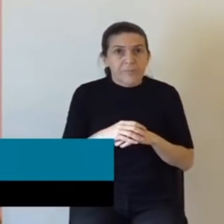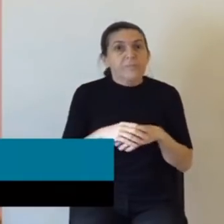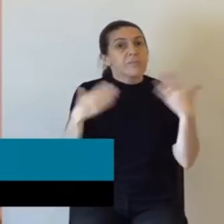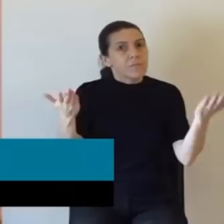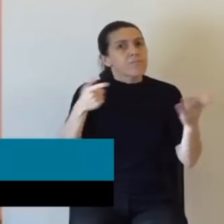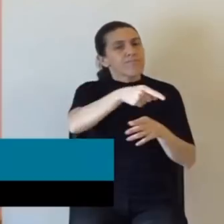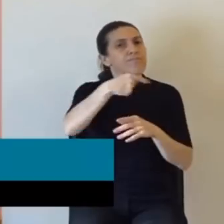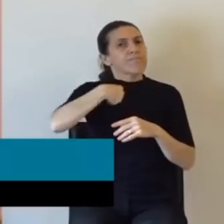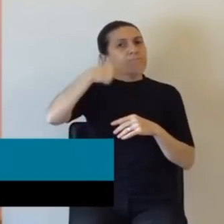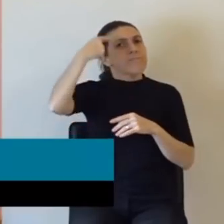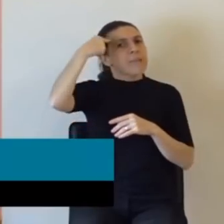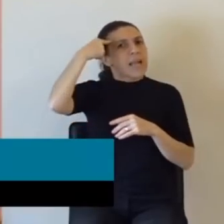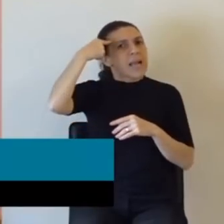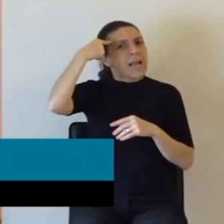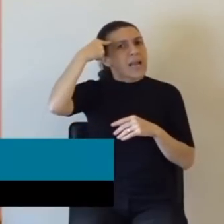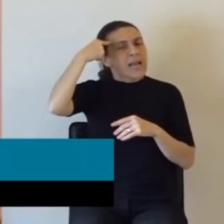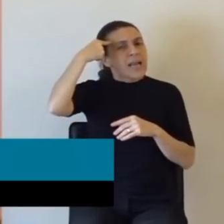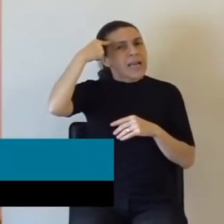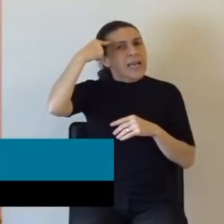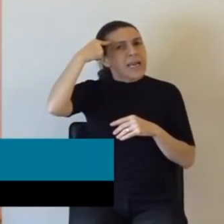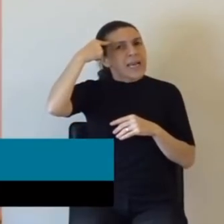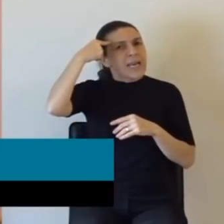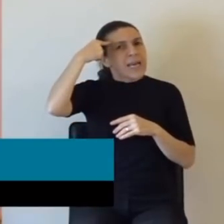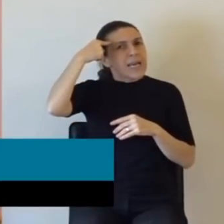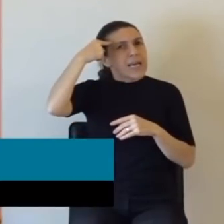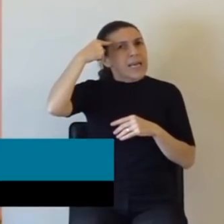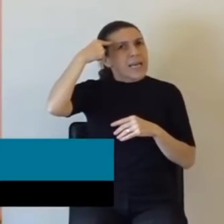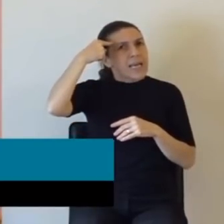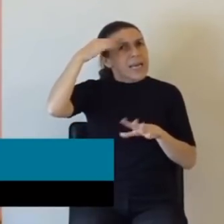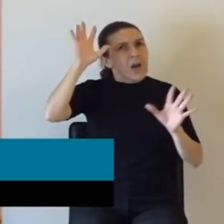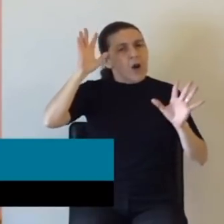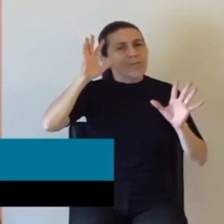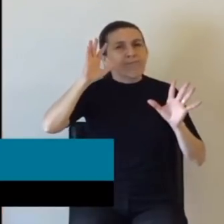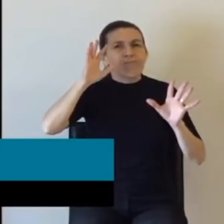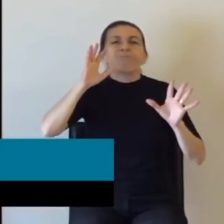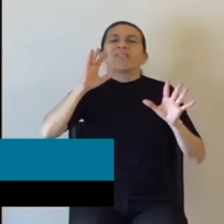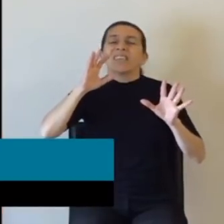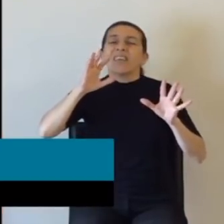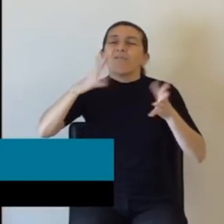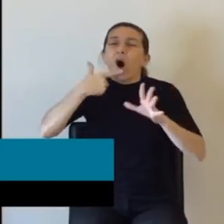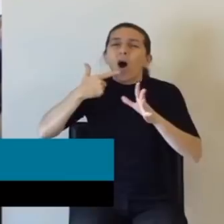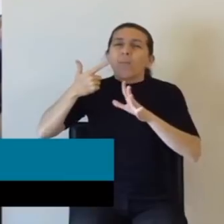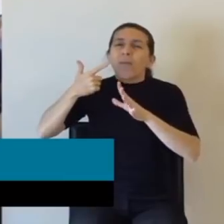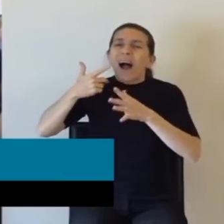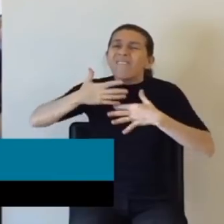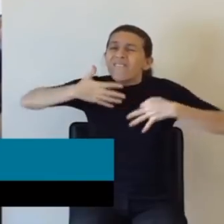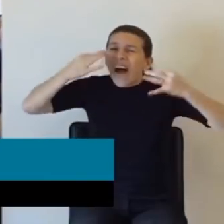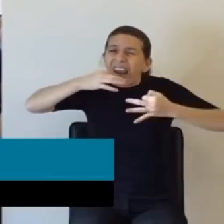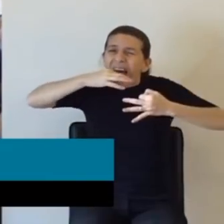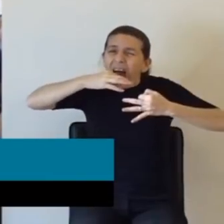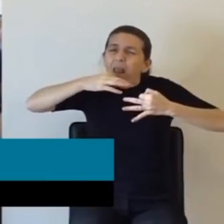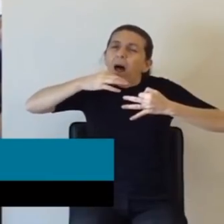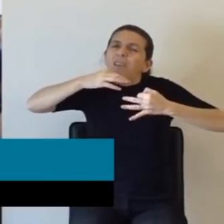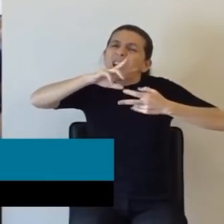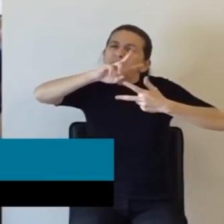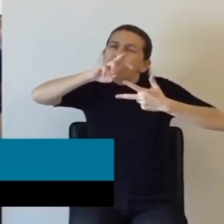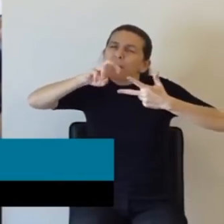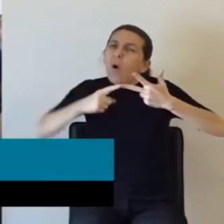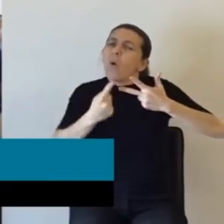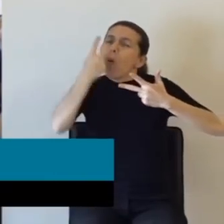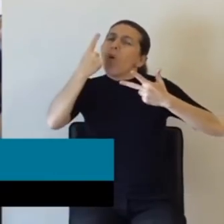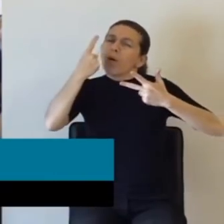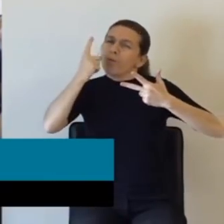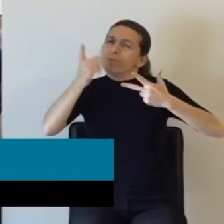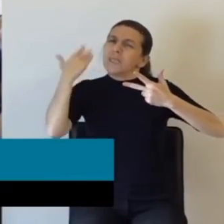Eso creo que es una parte de la verdad. También debo decir, señor Presidente,